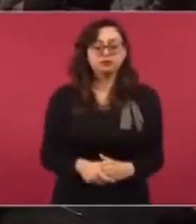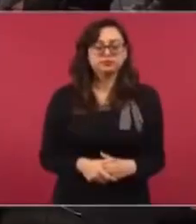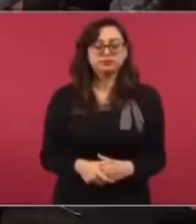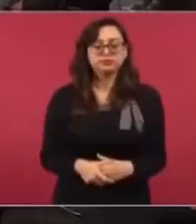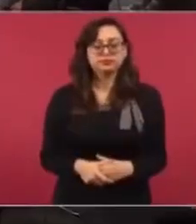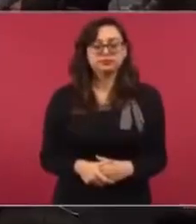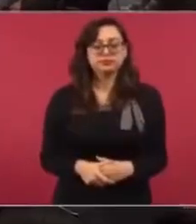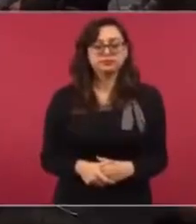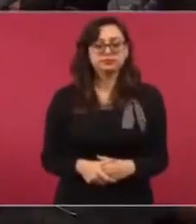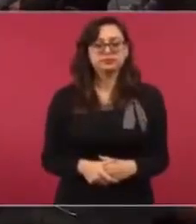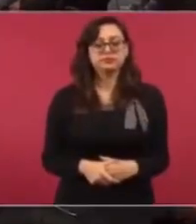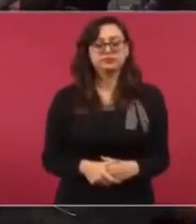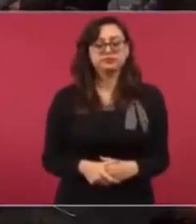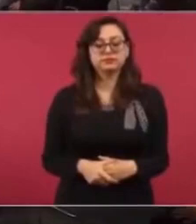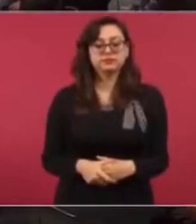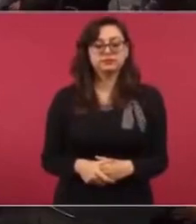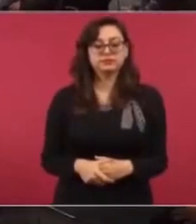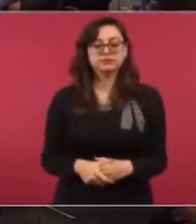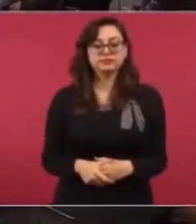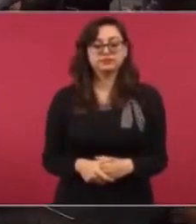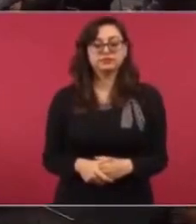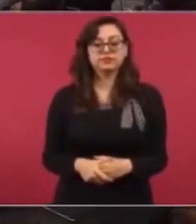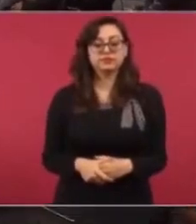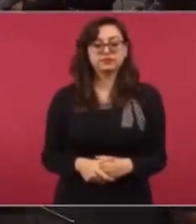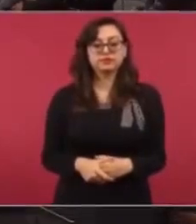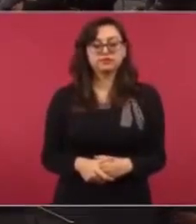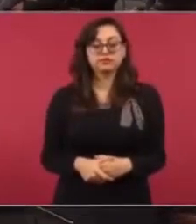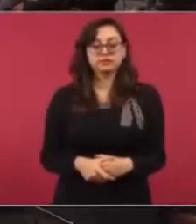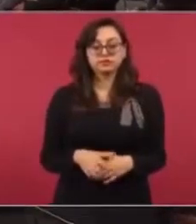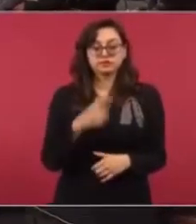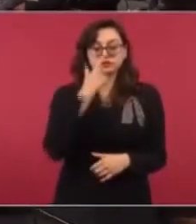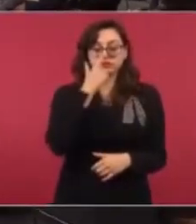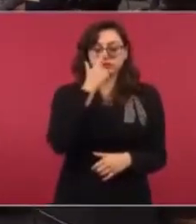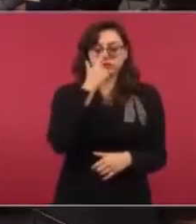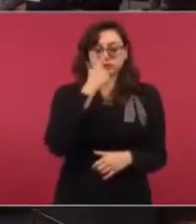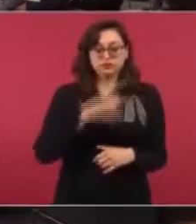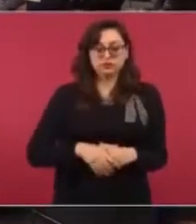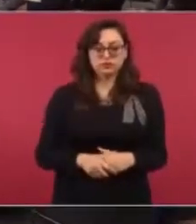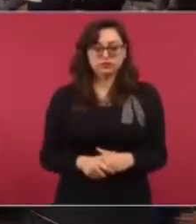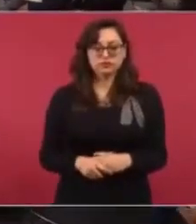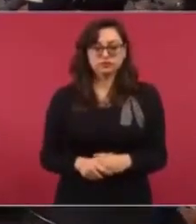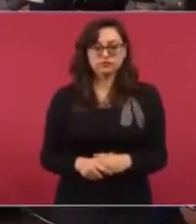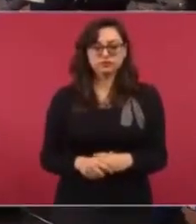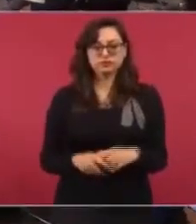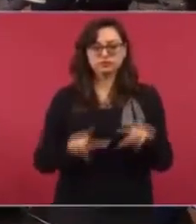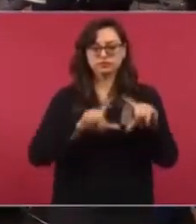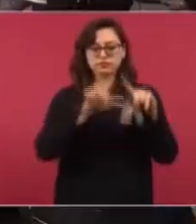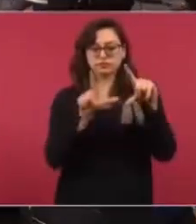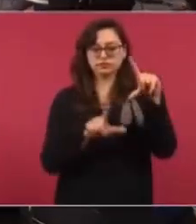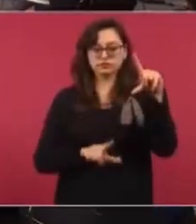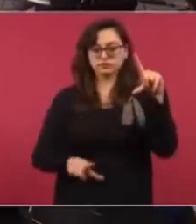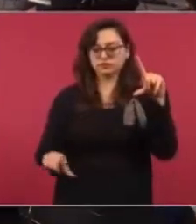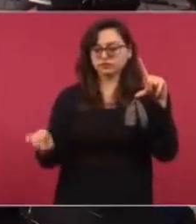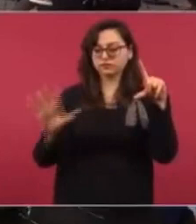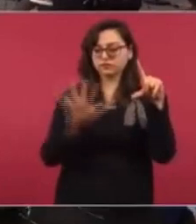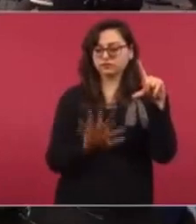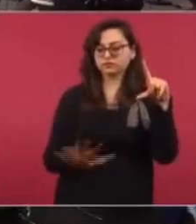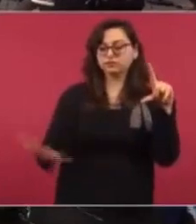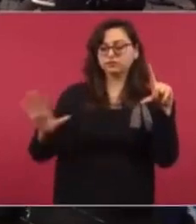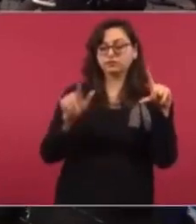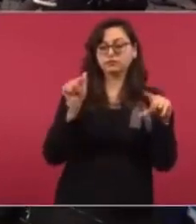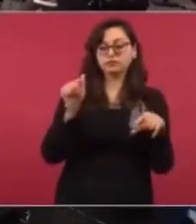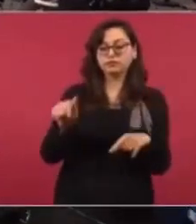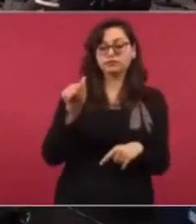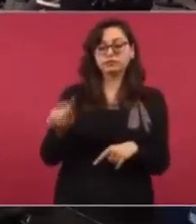Aquí teníamos el campo más importante de México,